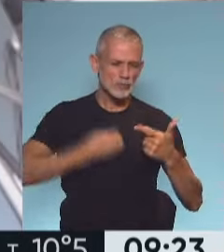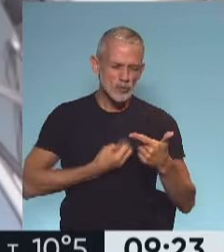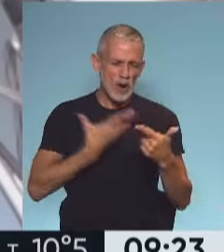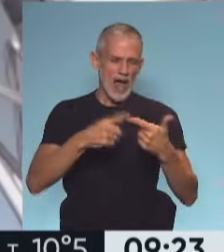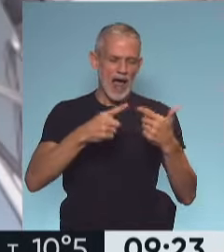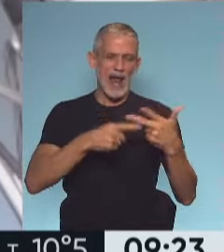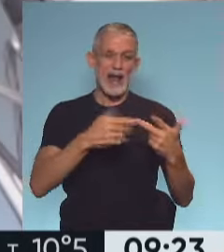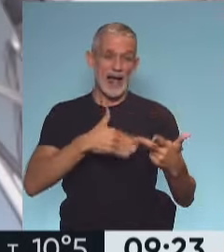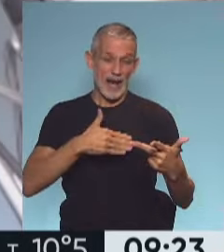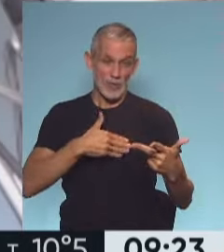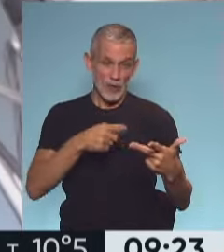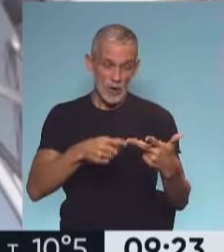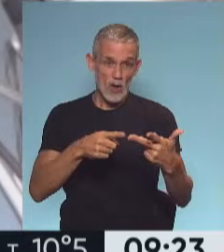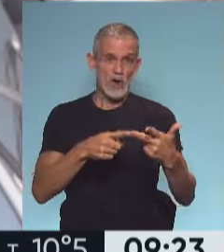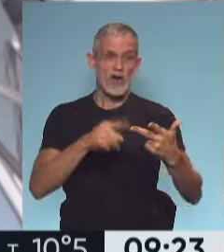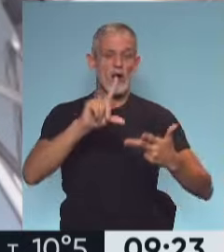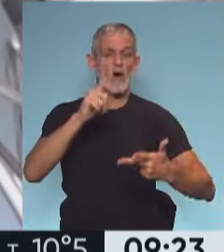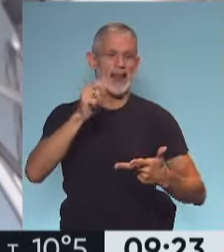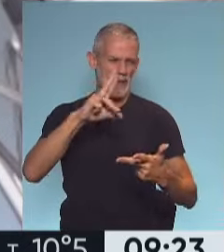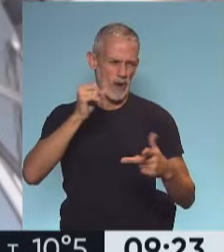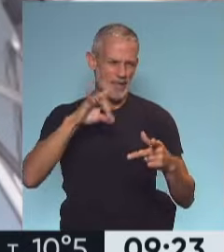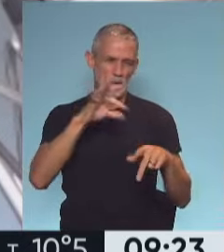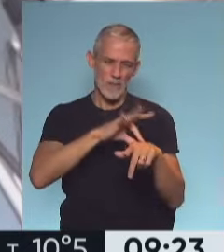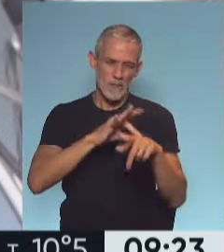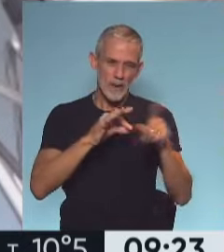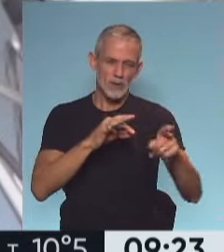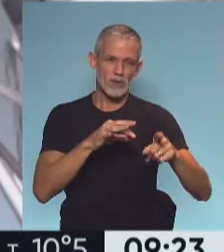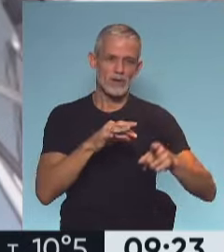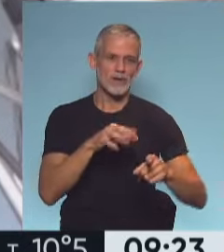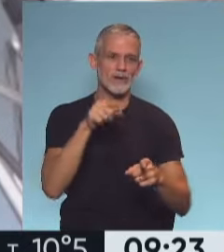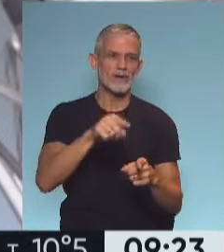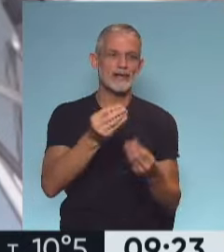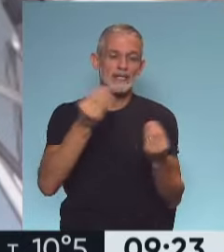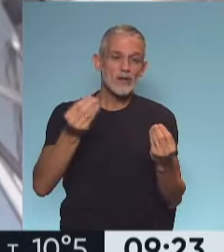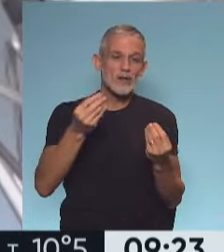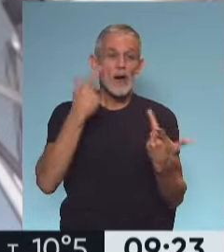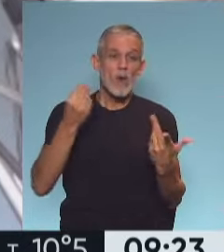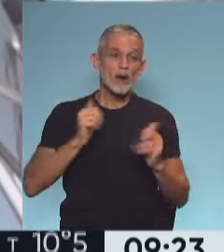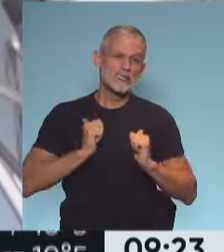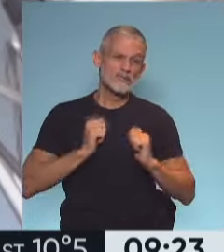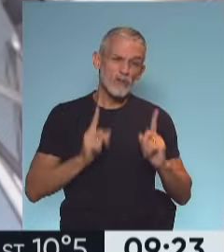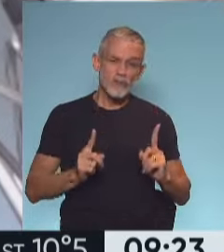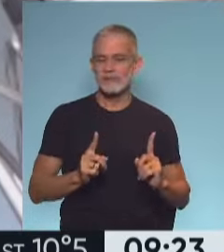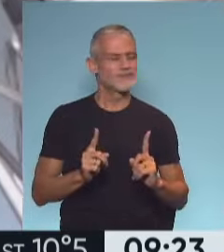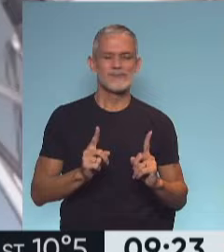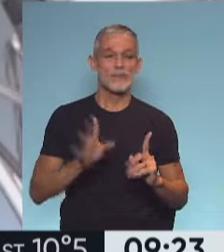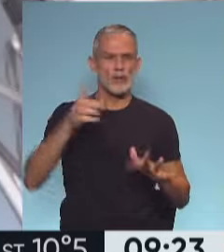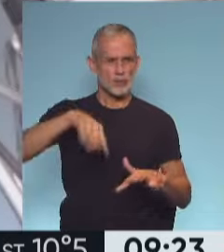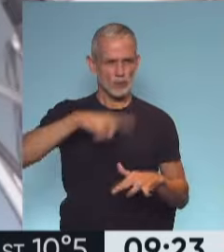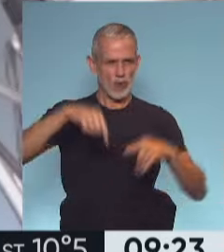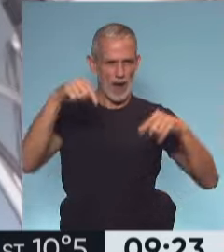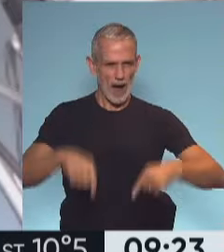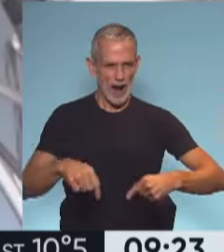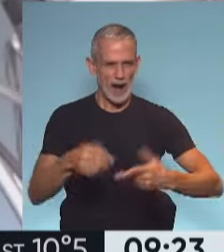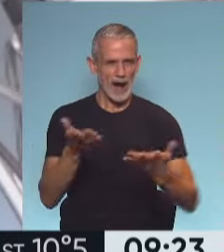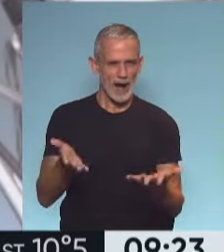escuchábamos a Marcelo Laborato del Hospital Posadas, cardiólogo y decía, evitar el sedentimiento sedentarismo y nosotros acá somos